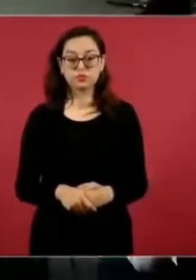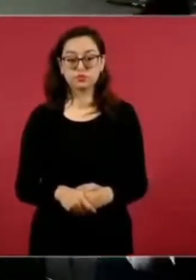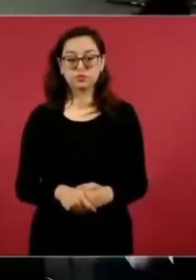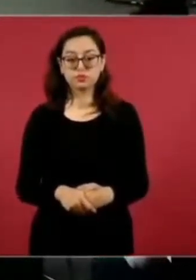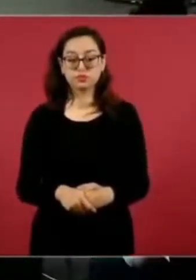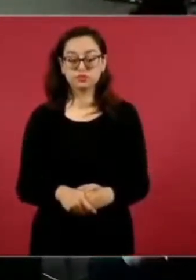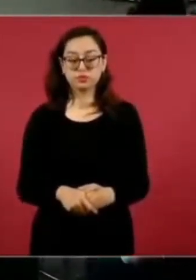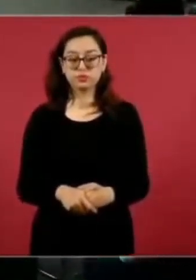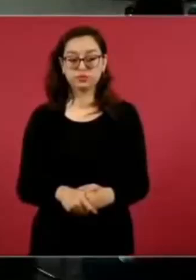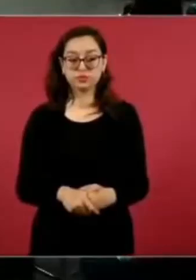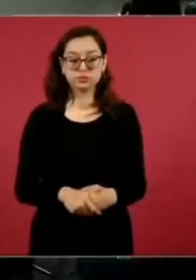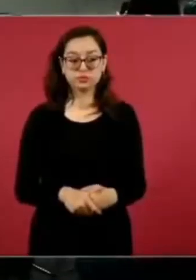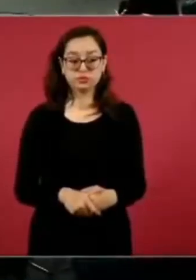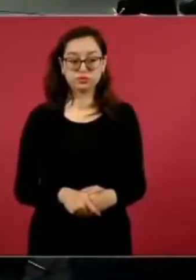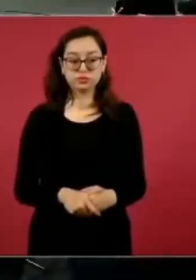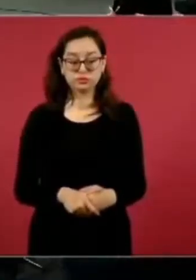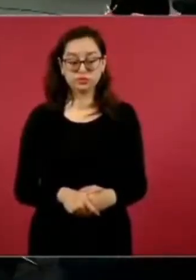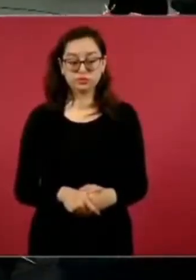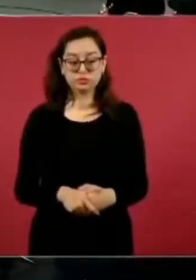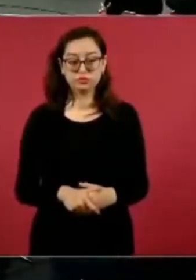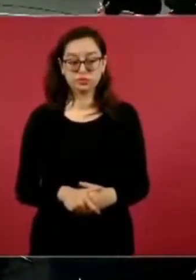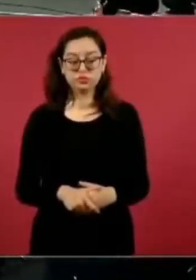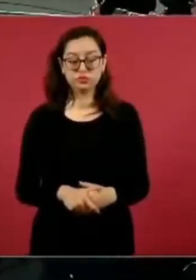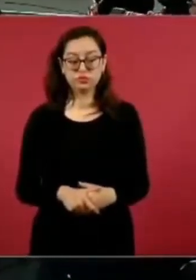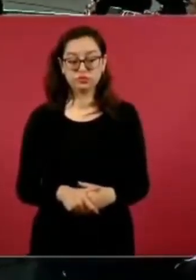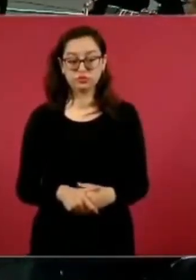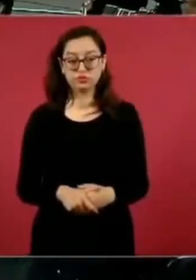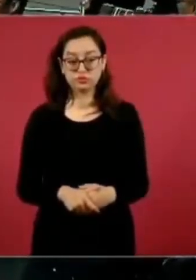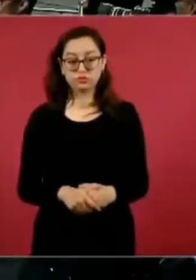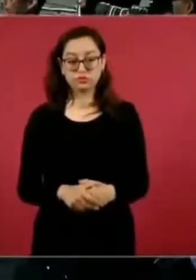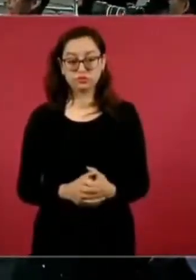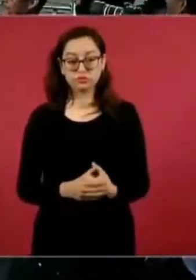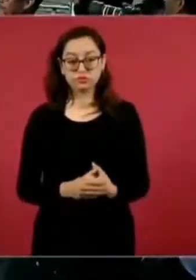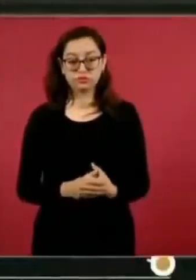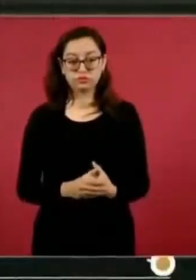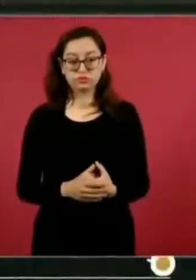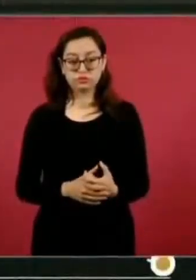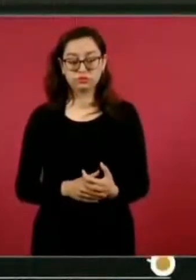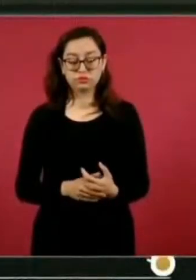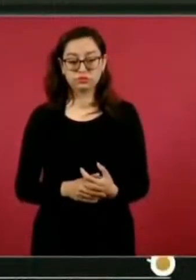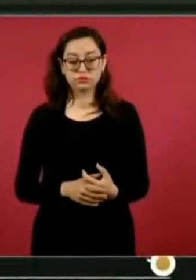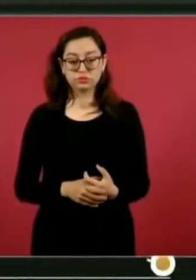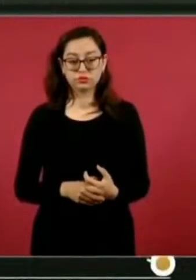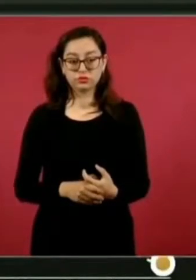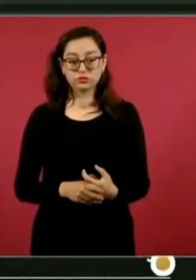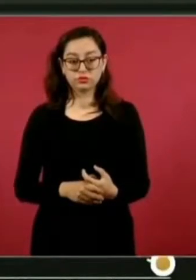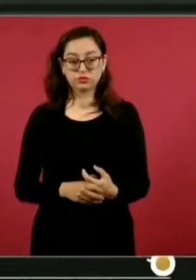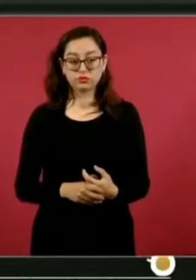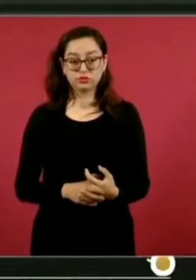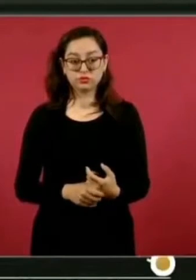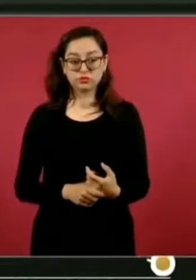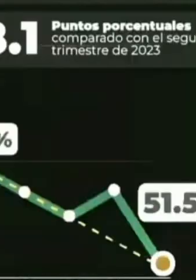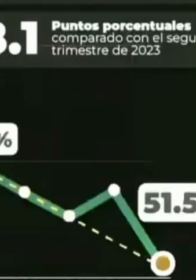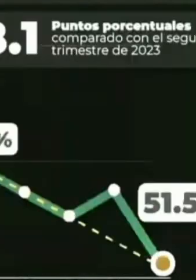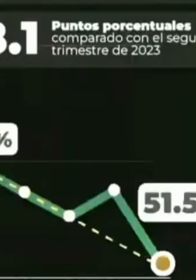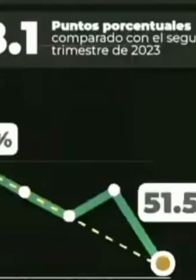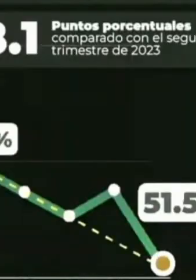Y por eso están llegando muchos